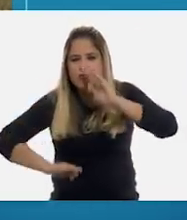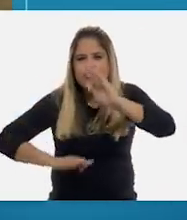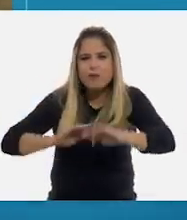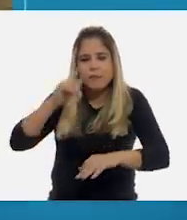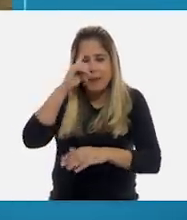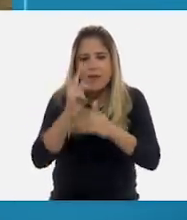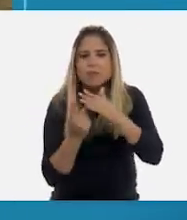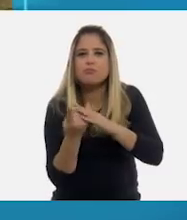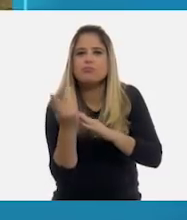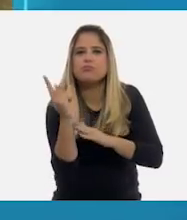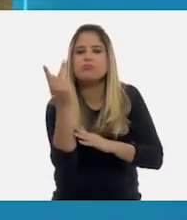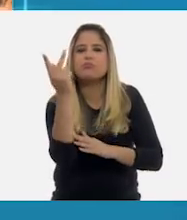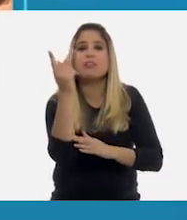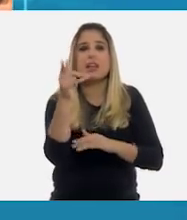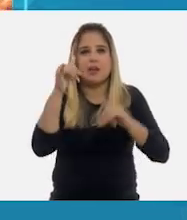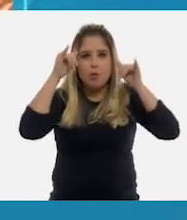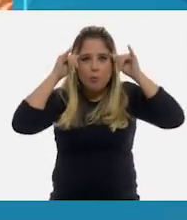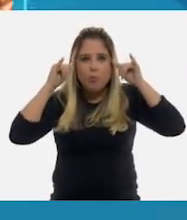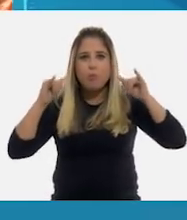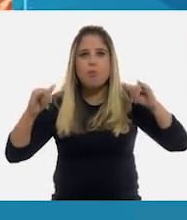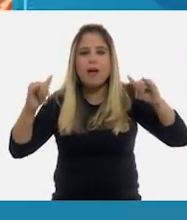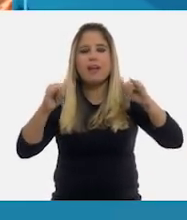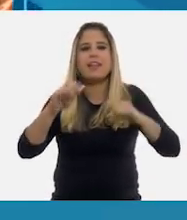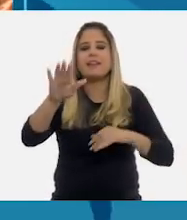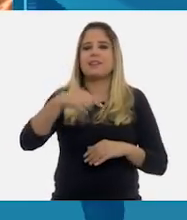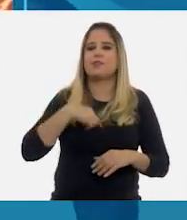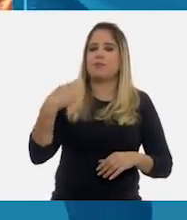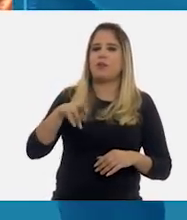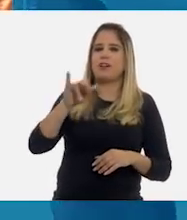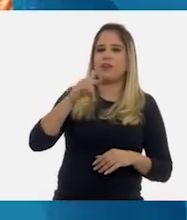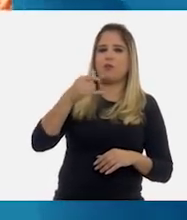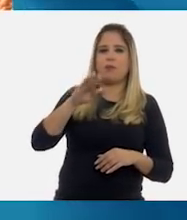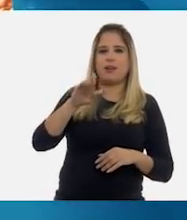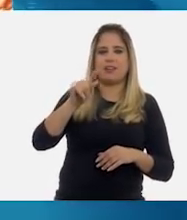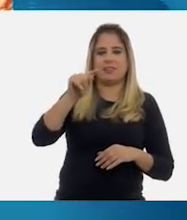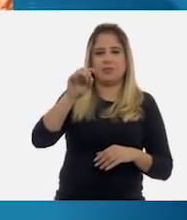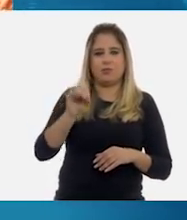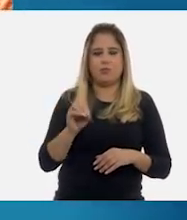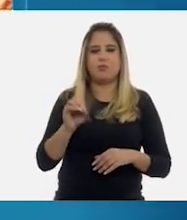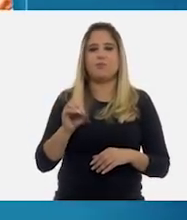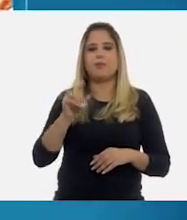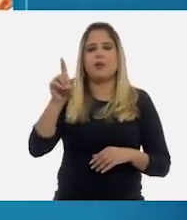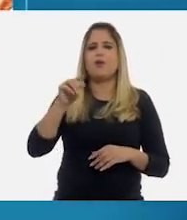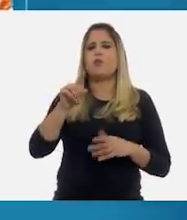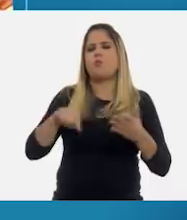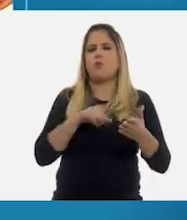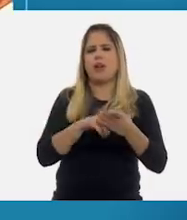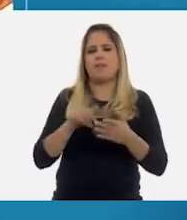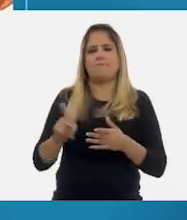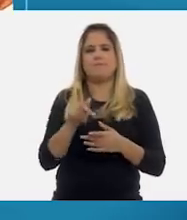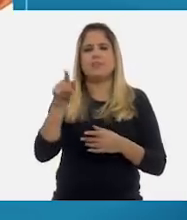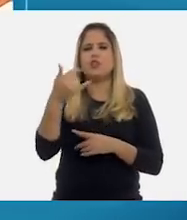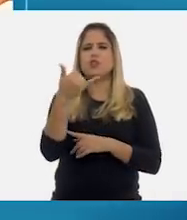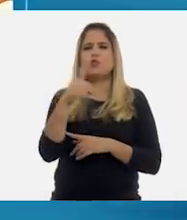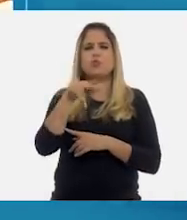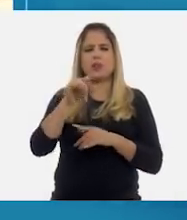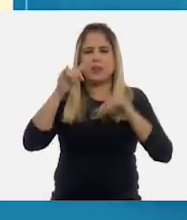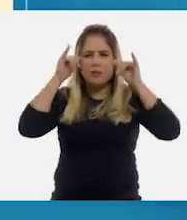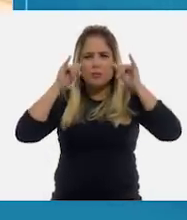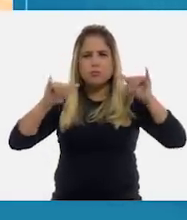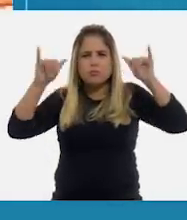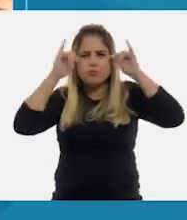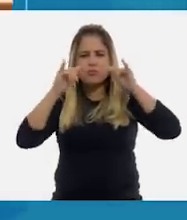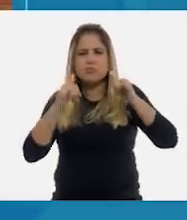el arado con yunta de bueyes. Me llamo Rigoberto López, de Casa de Santiago, Comaltepec. Acá está un par de yuntas, se dice Casmuangutá.